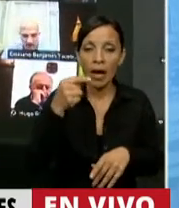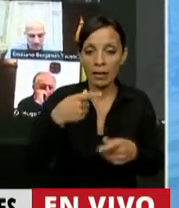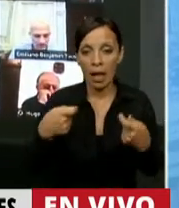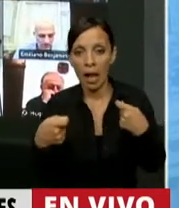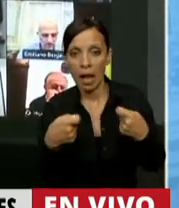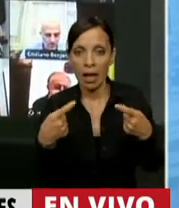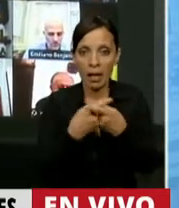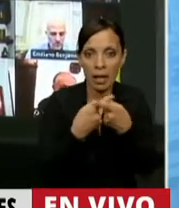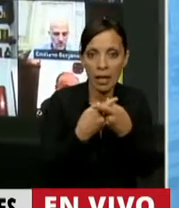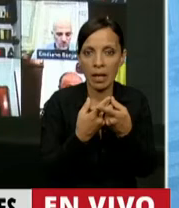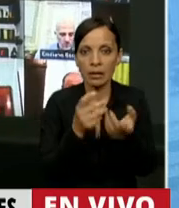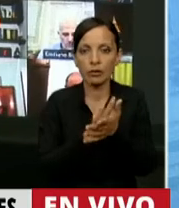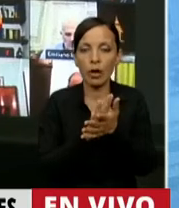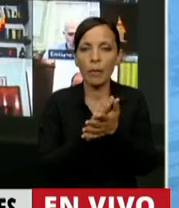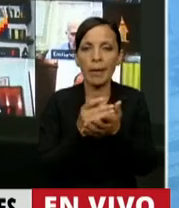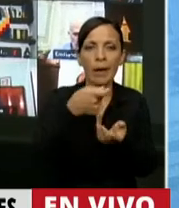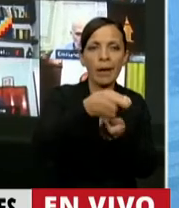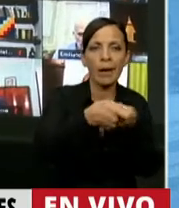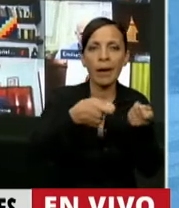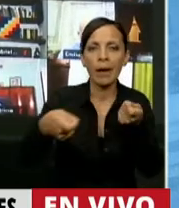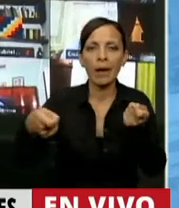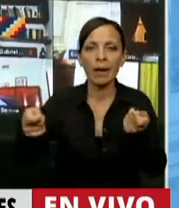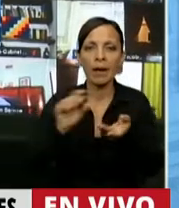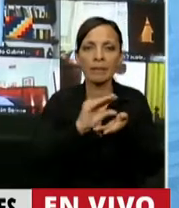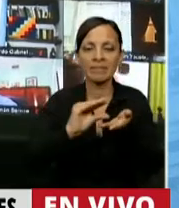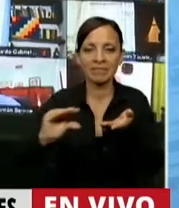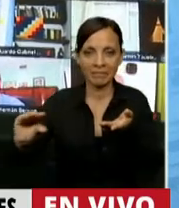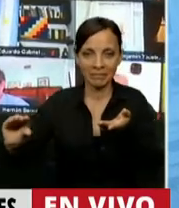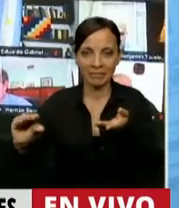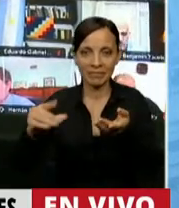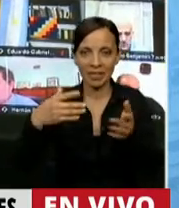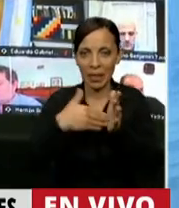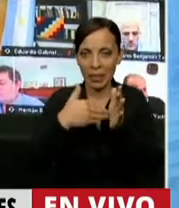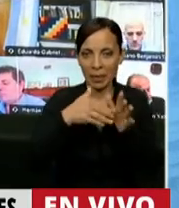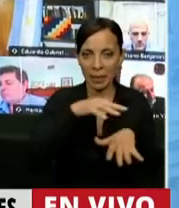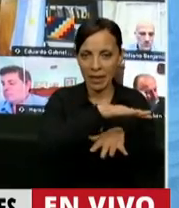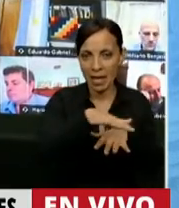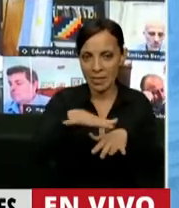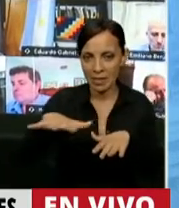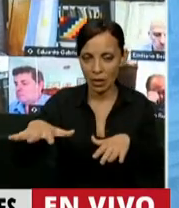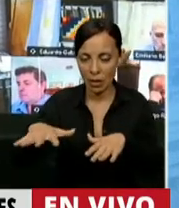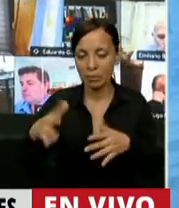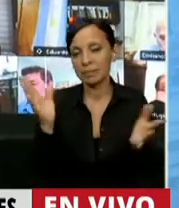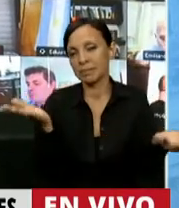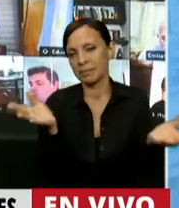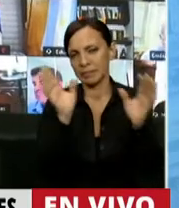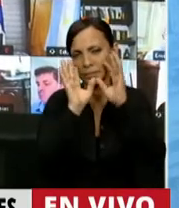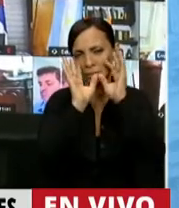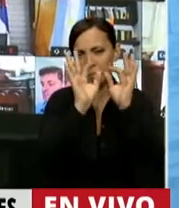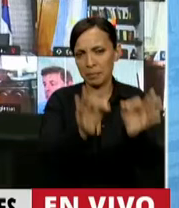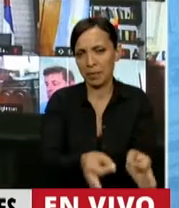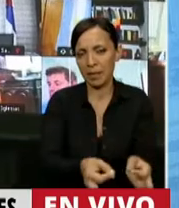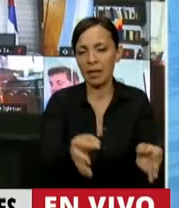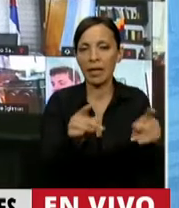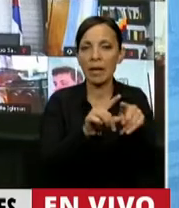por el reparto de los recursos entre distintos sectores, porque es clarísimo que así como